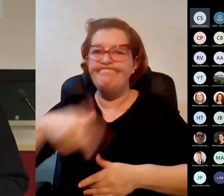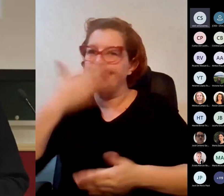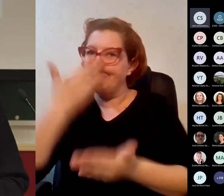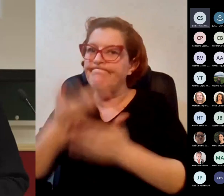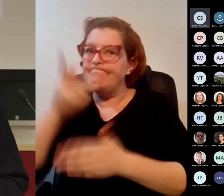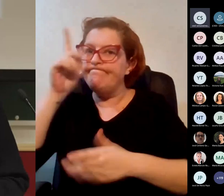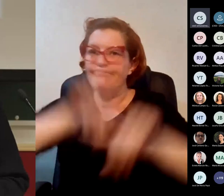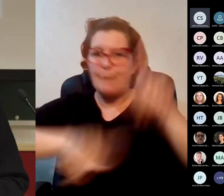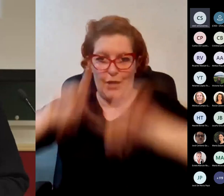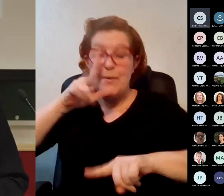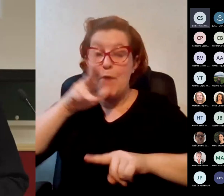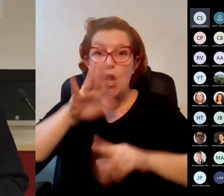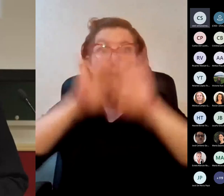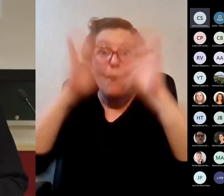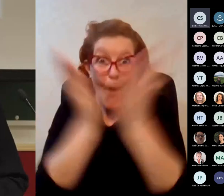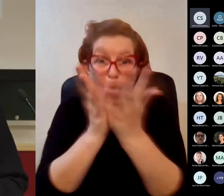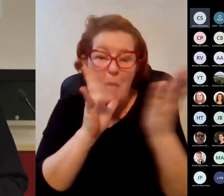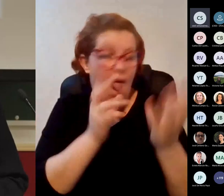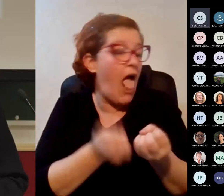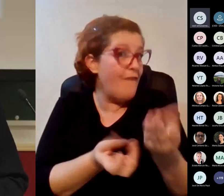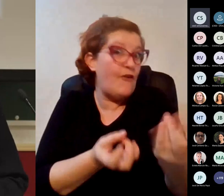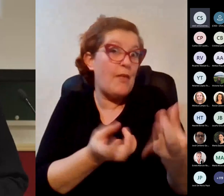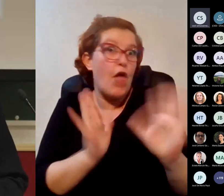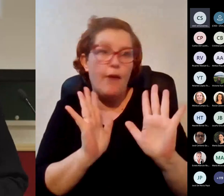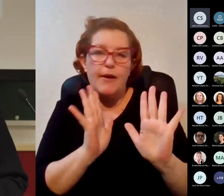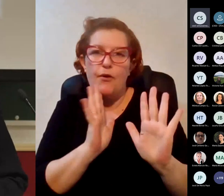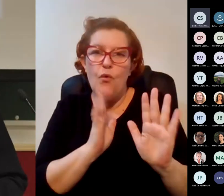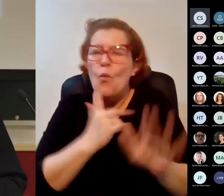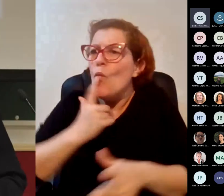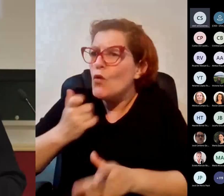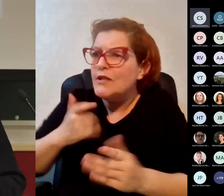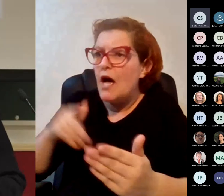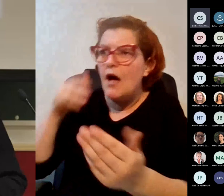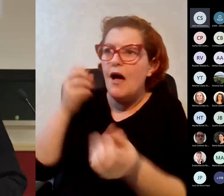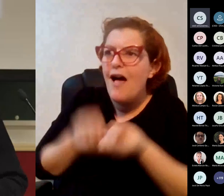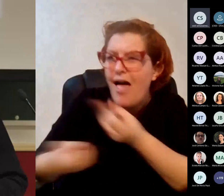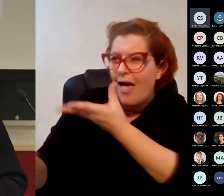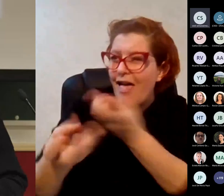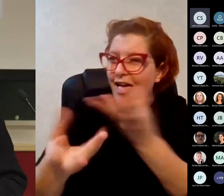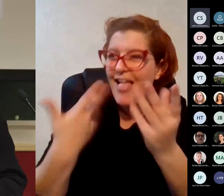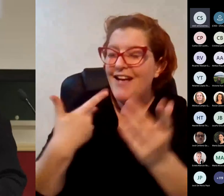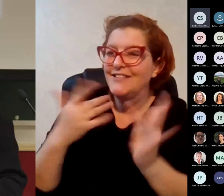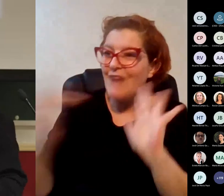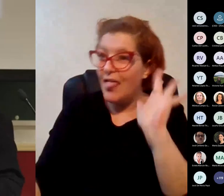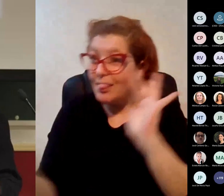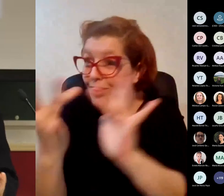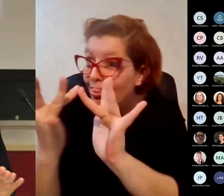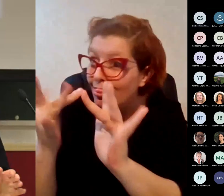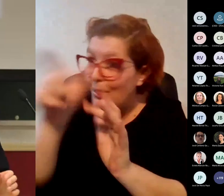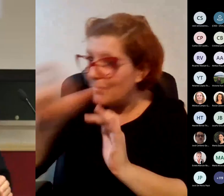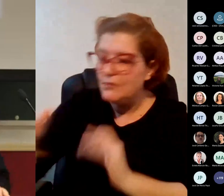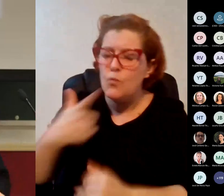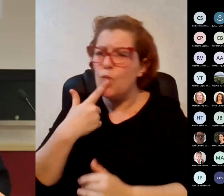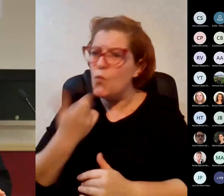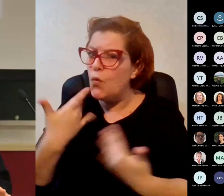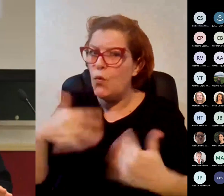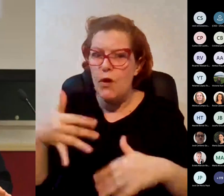este de la información estamos es muy difícil llegar a la gente para mí para mí lo es bueno